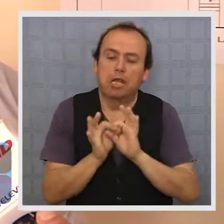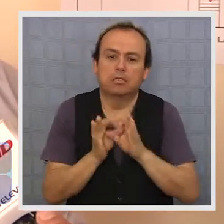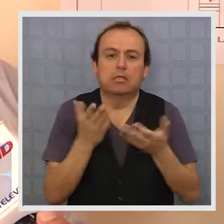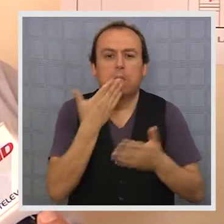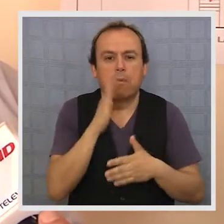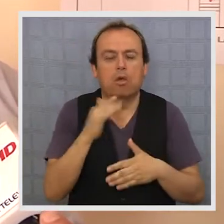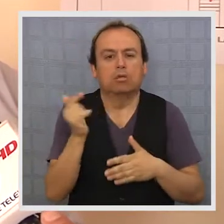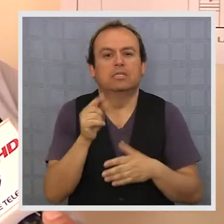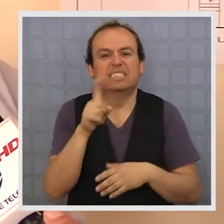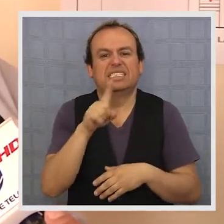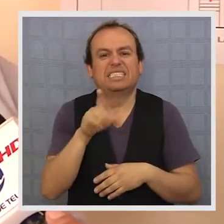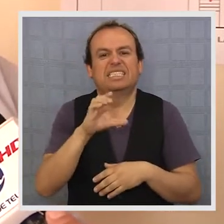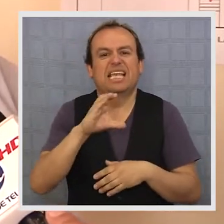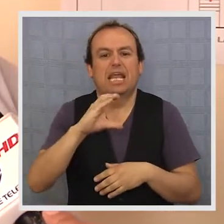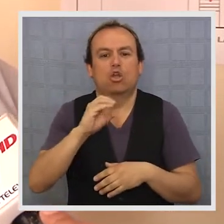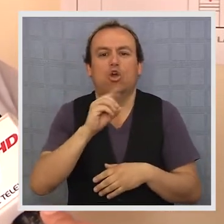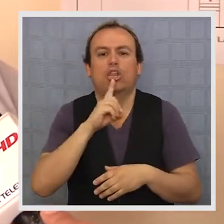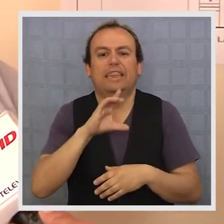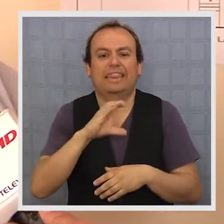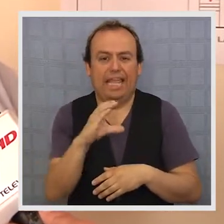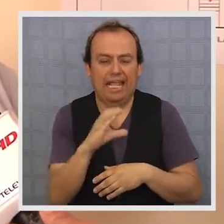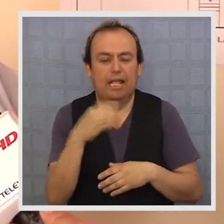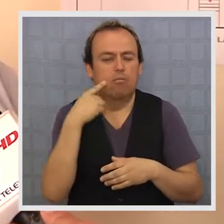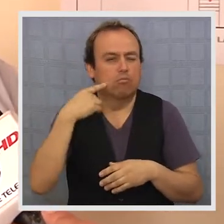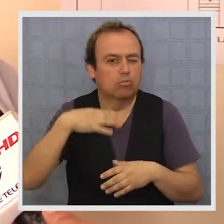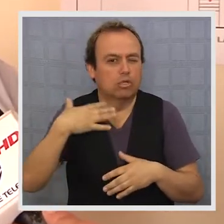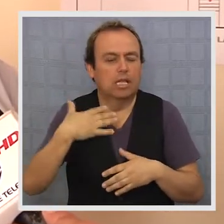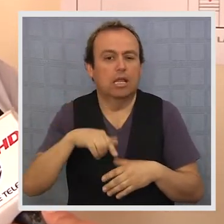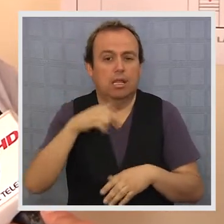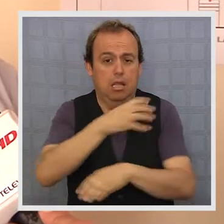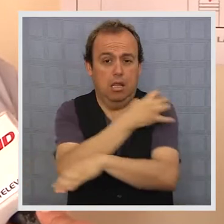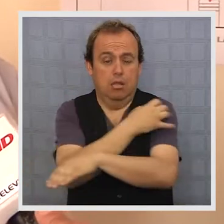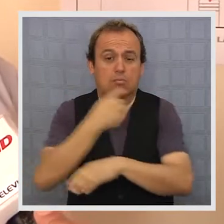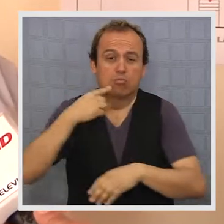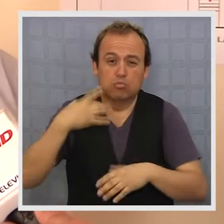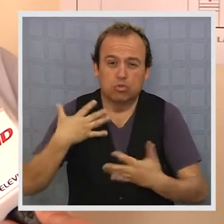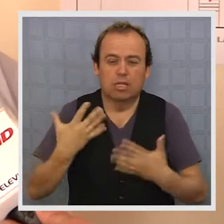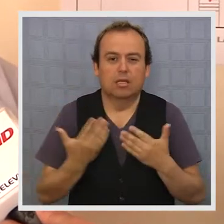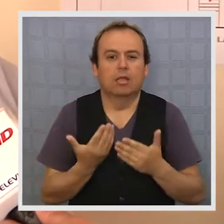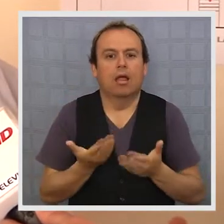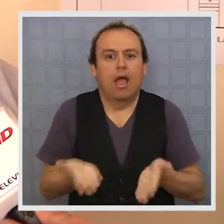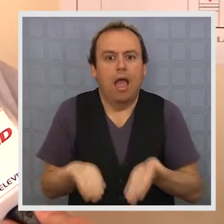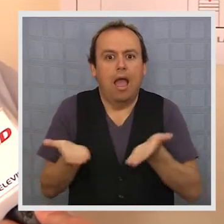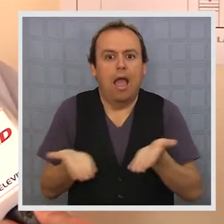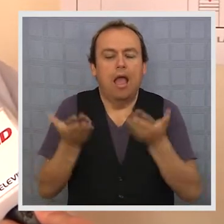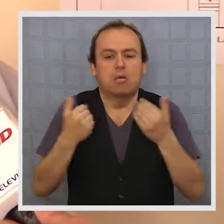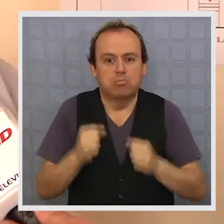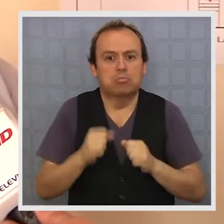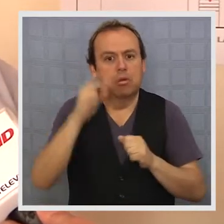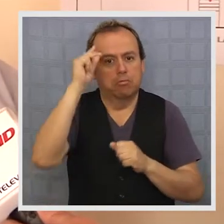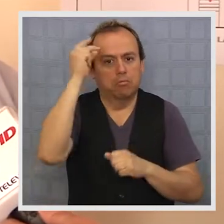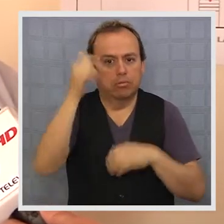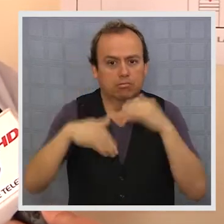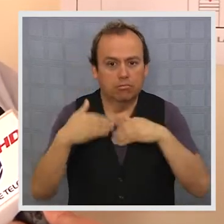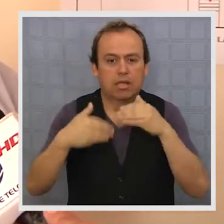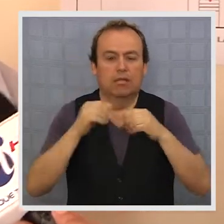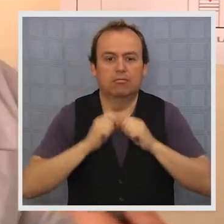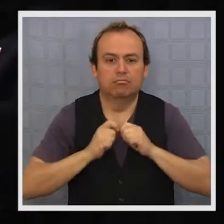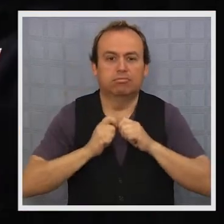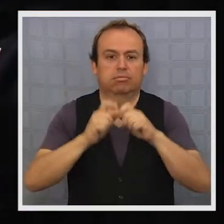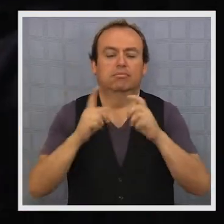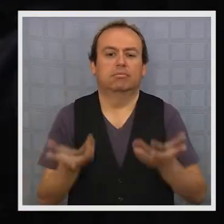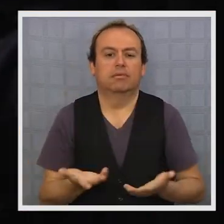de vital importancia y creemos que para la región así lo tomó porque muchos han podido emprender y seguir creciendo.